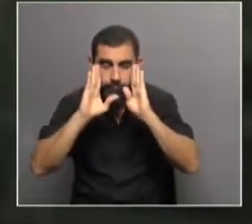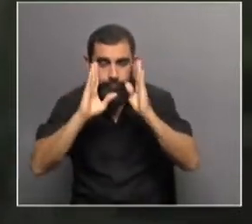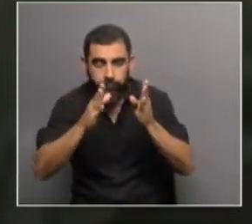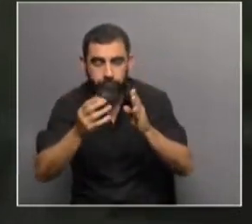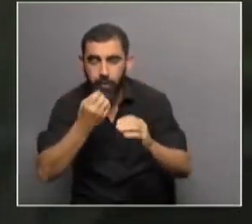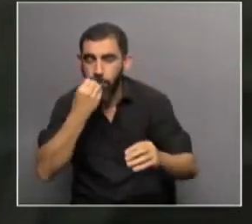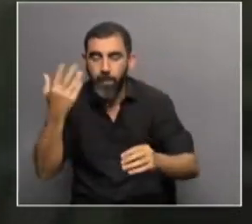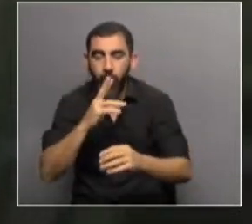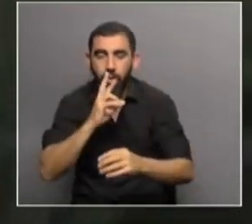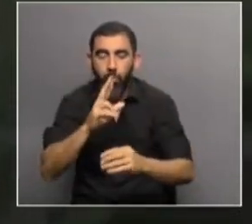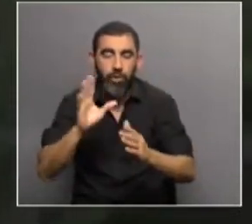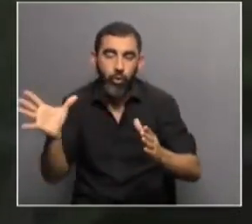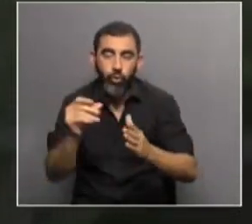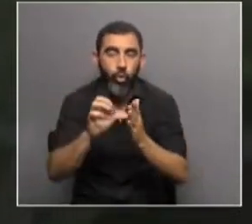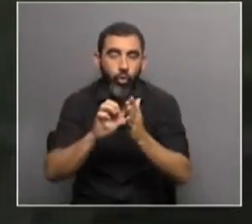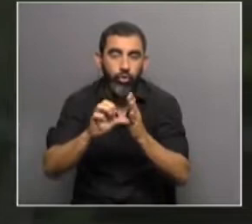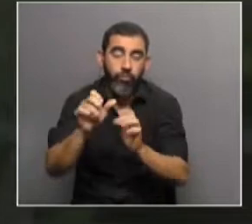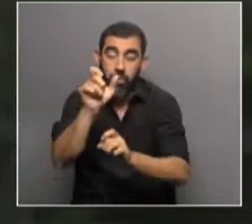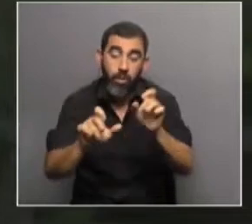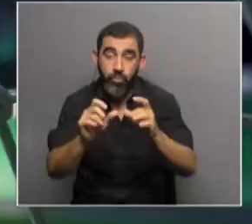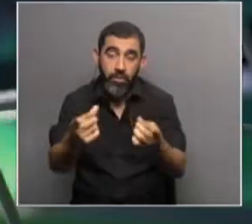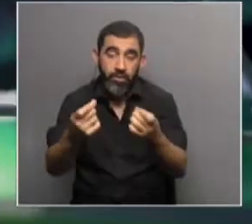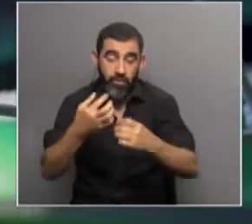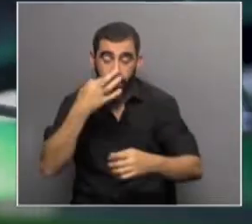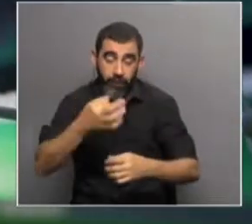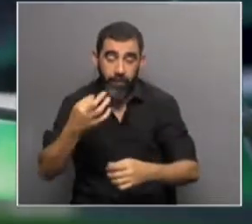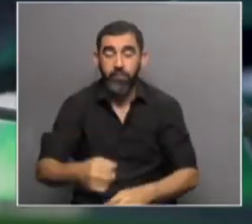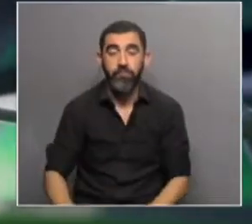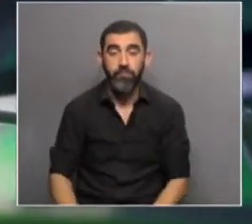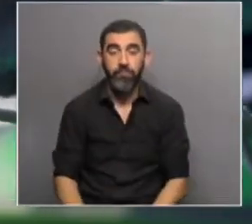poder responder a todos los servicios que la comunidad, de alguna manera, nos reclama.